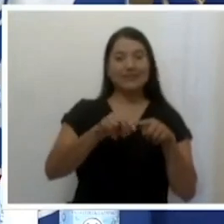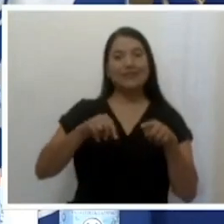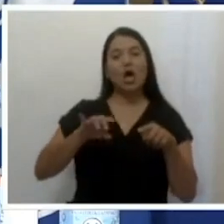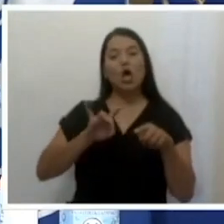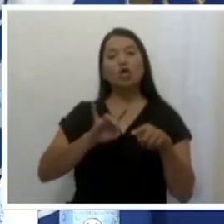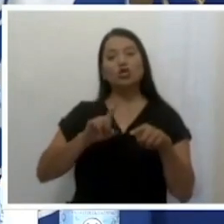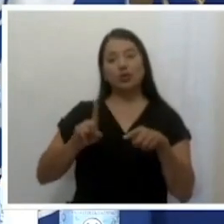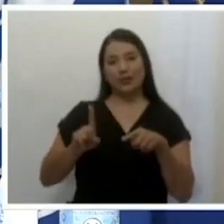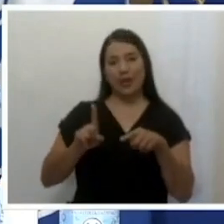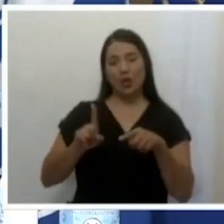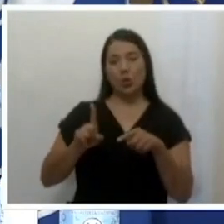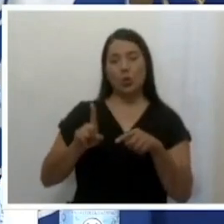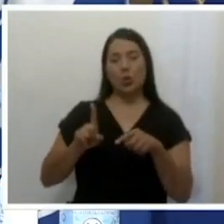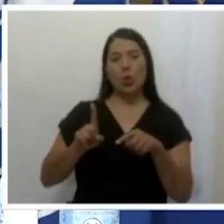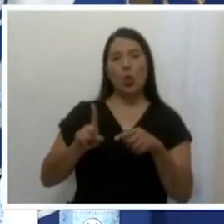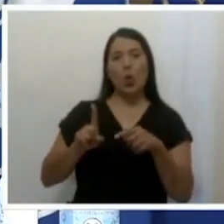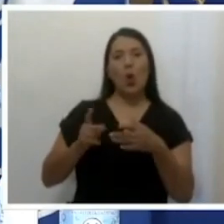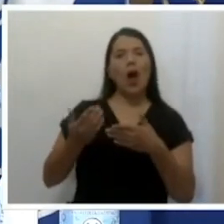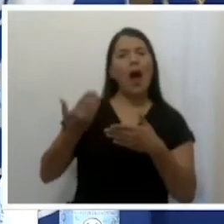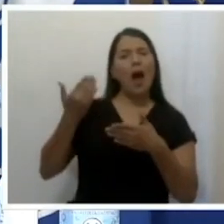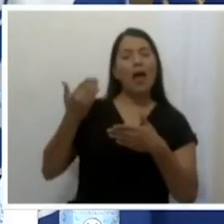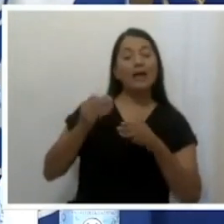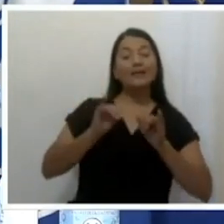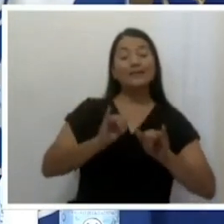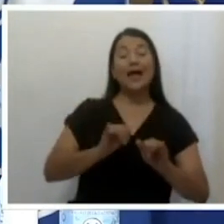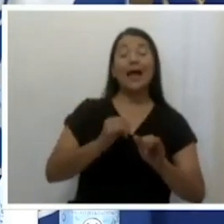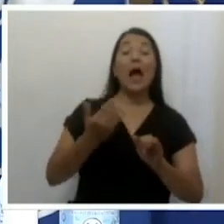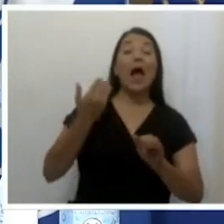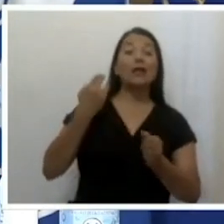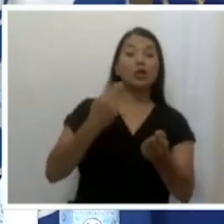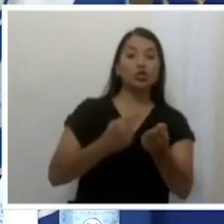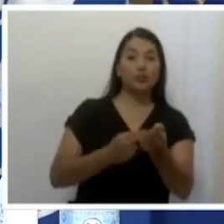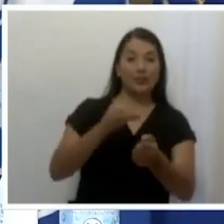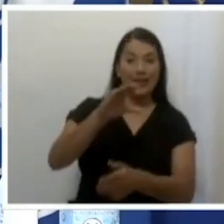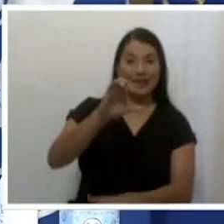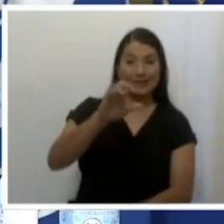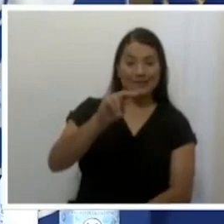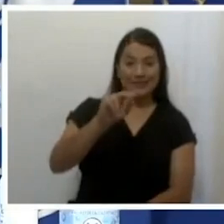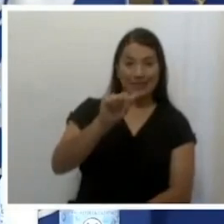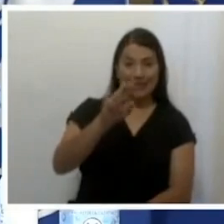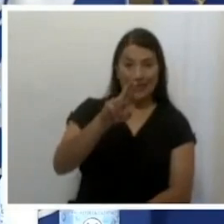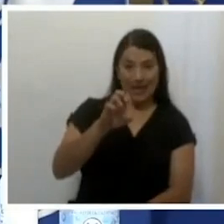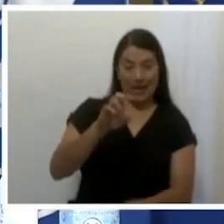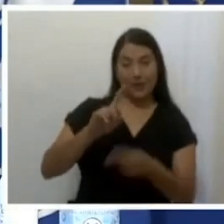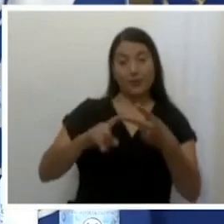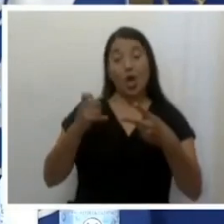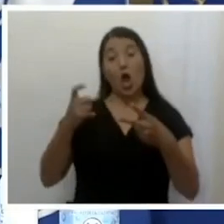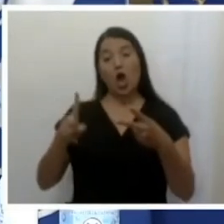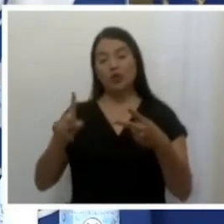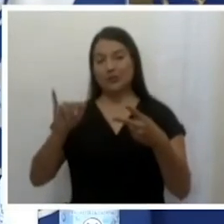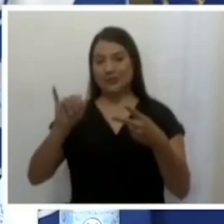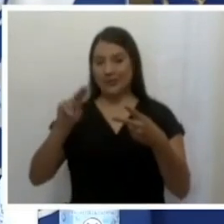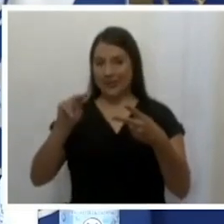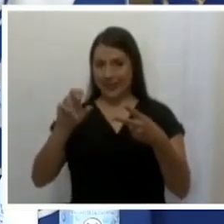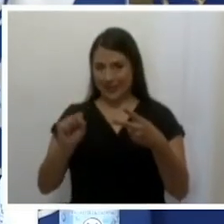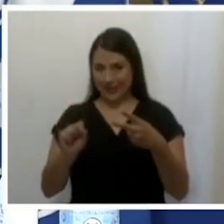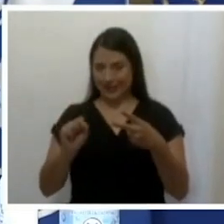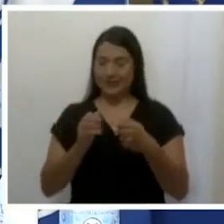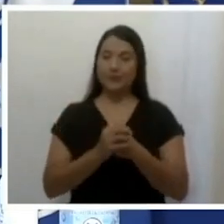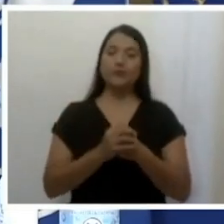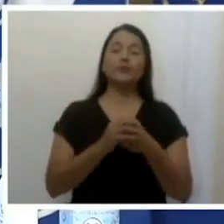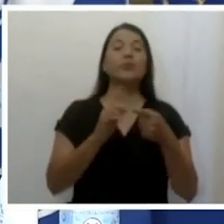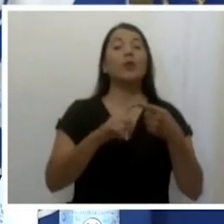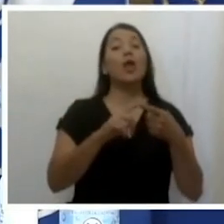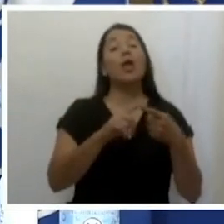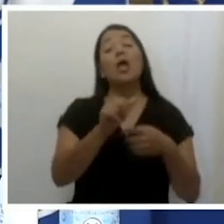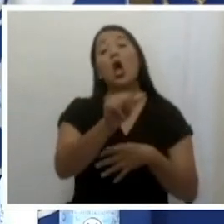digamos, lo que era el hospital Senare y 11 en el INSS. Y el resto están en los hospitales,